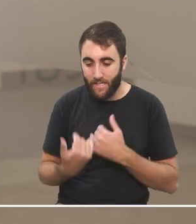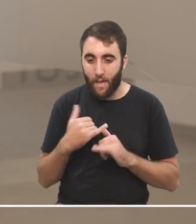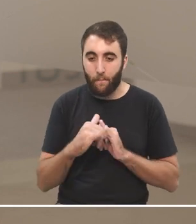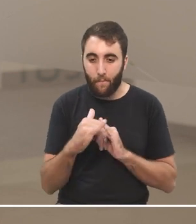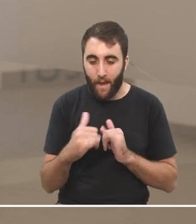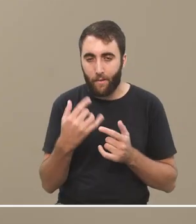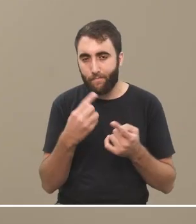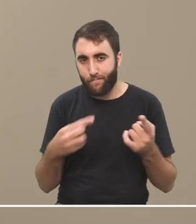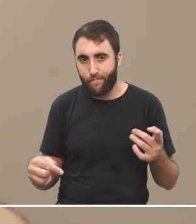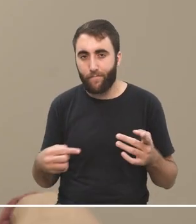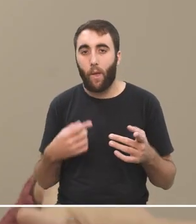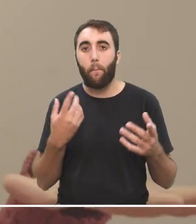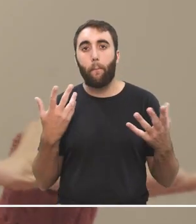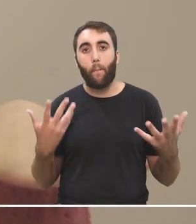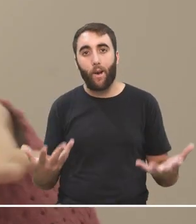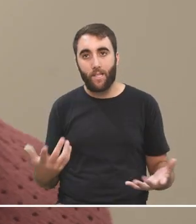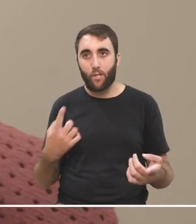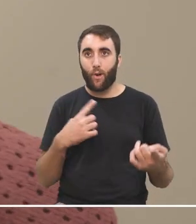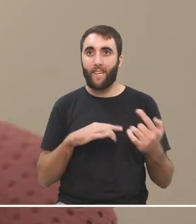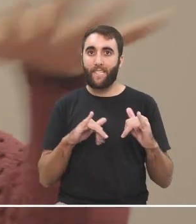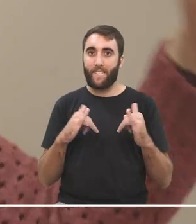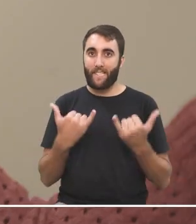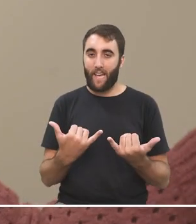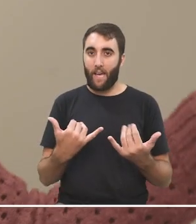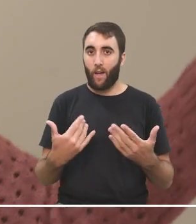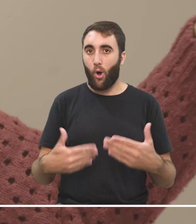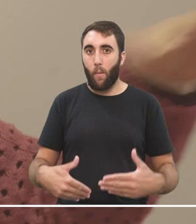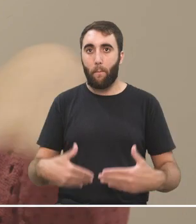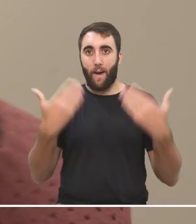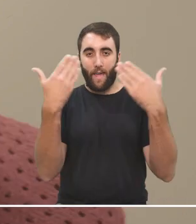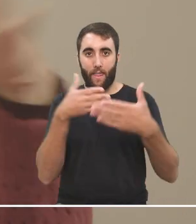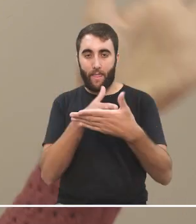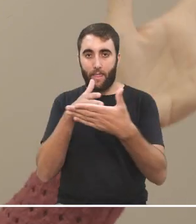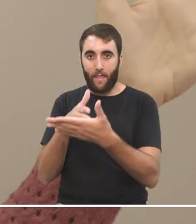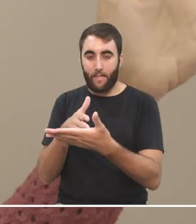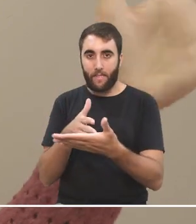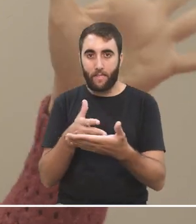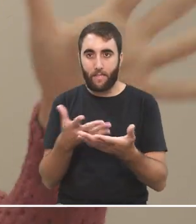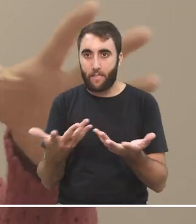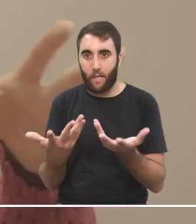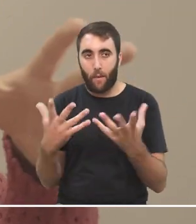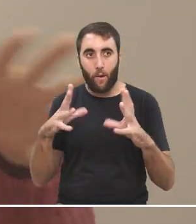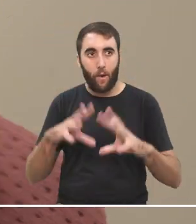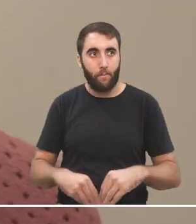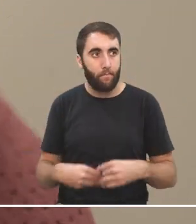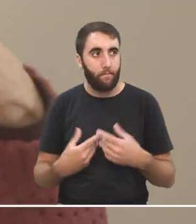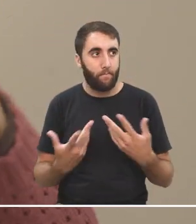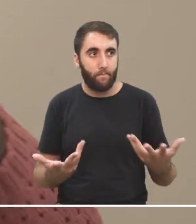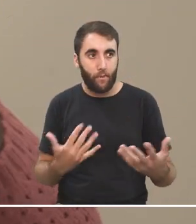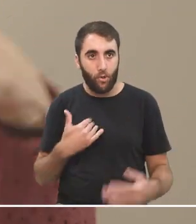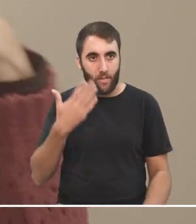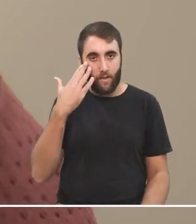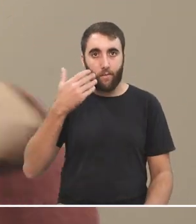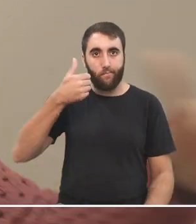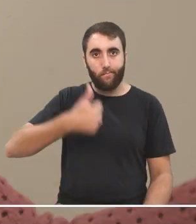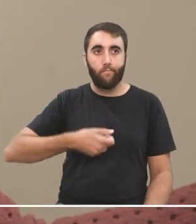-mails, etc. Por lo tanto, las paredes de la clase se vieron completamente desactivadas, ¿no? Porque yo sabía que estaba